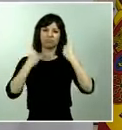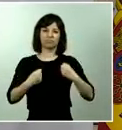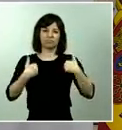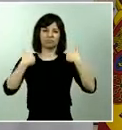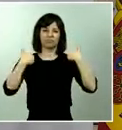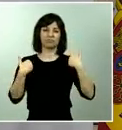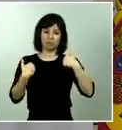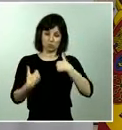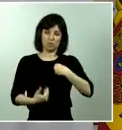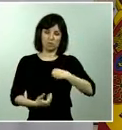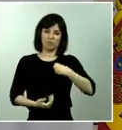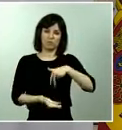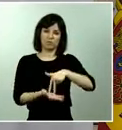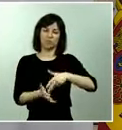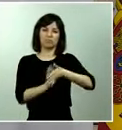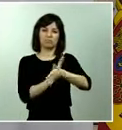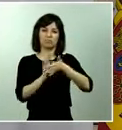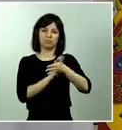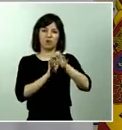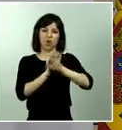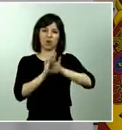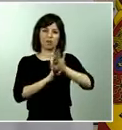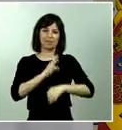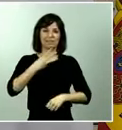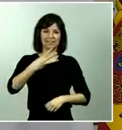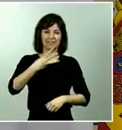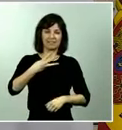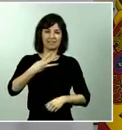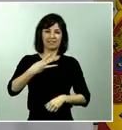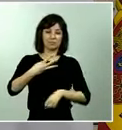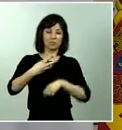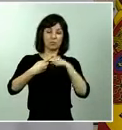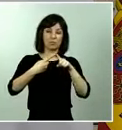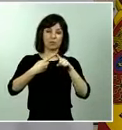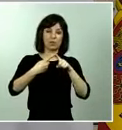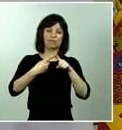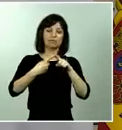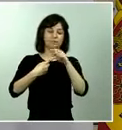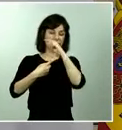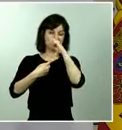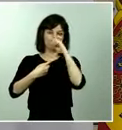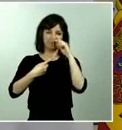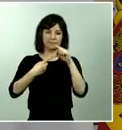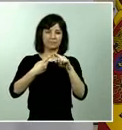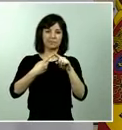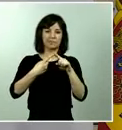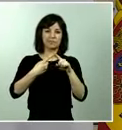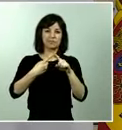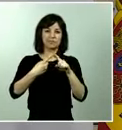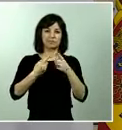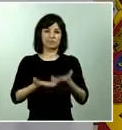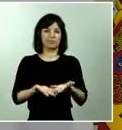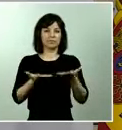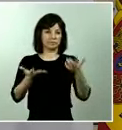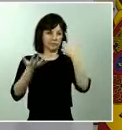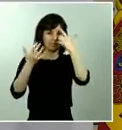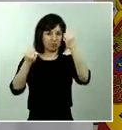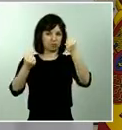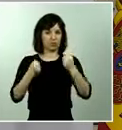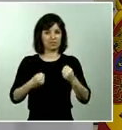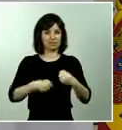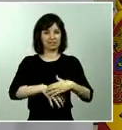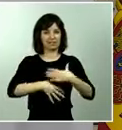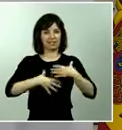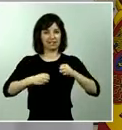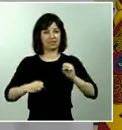de informar de las tres órdenes que ese día dicté una de las cuales ponía a disposición de las autoridades sanitarias de cada comunidad autónoma en concreto del consejero